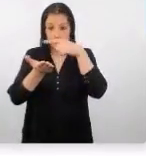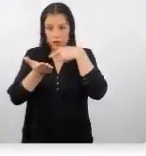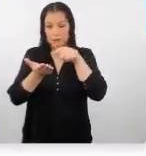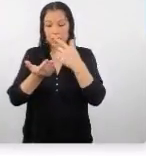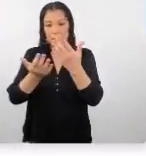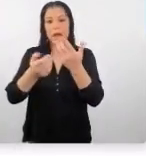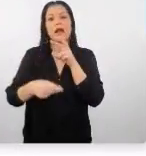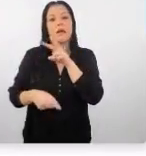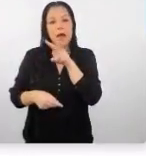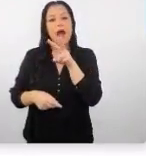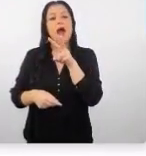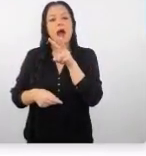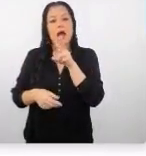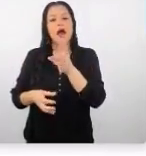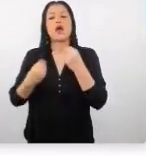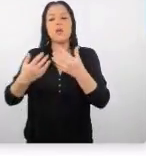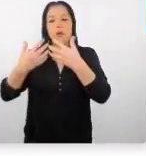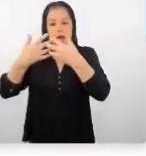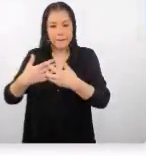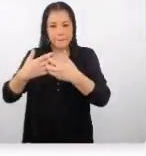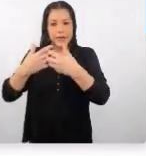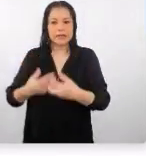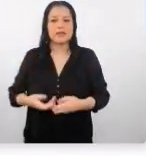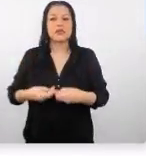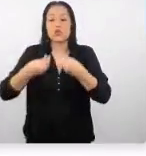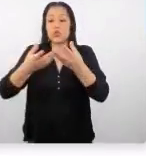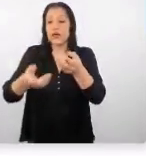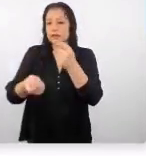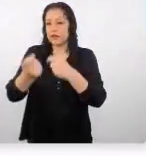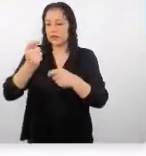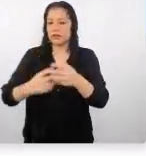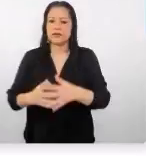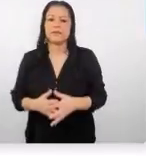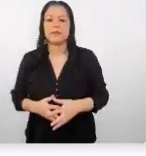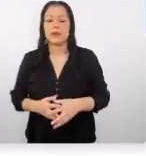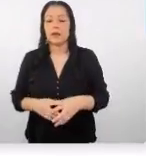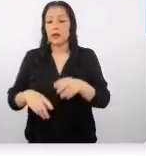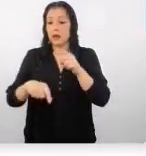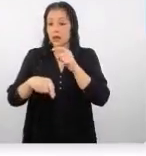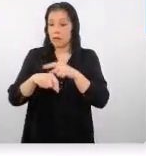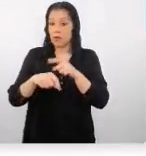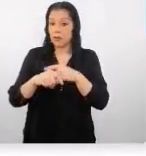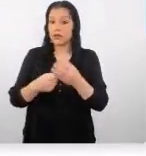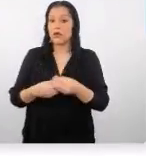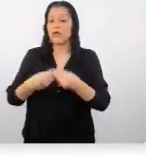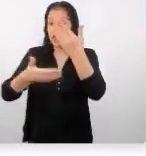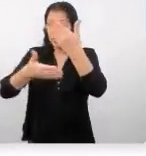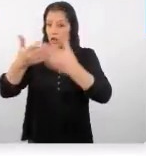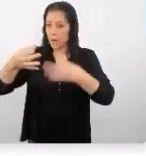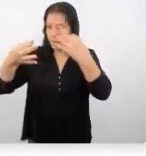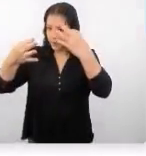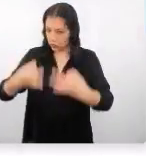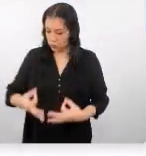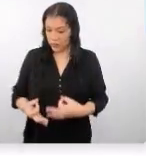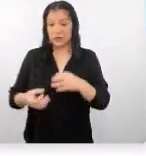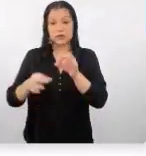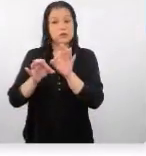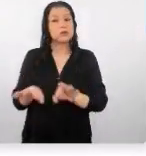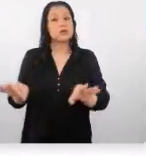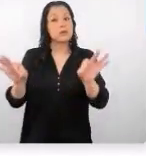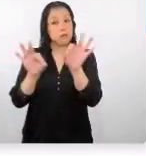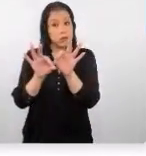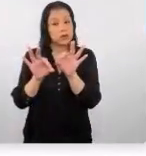proporcionar como empresa al momento de evitar una cotización también es muy importante